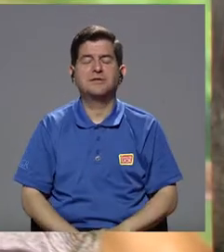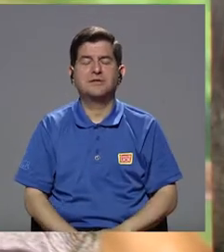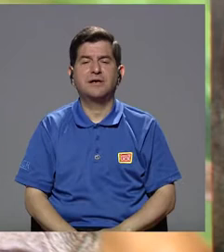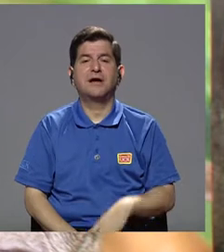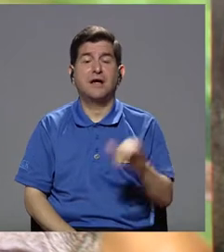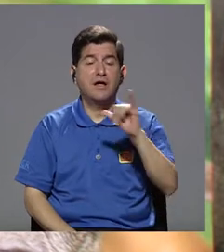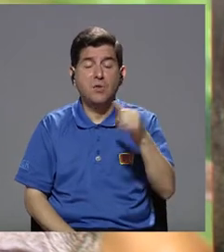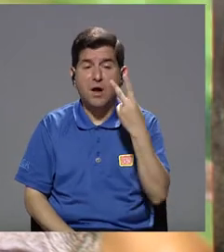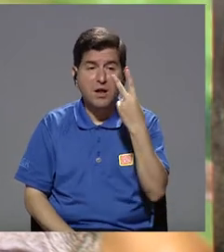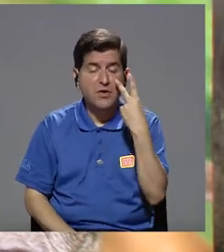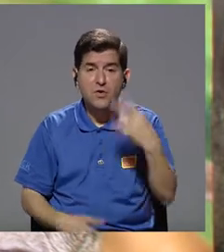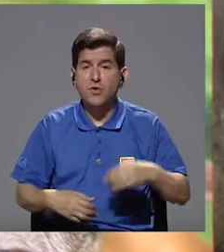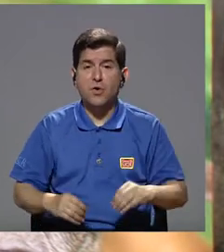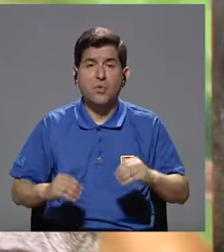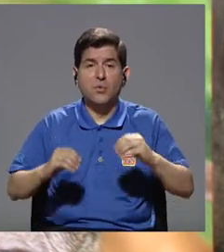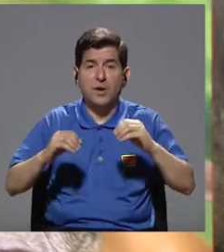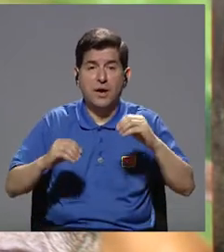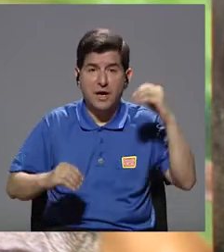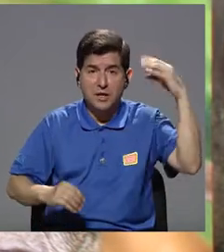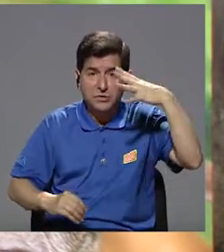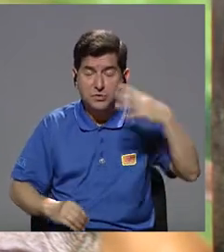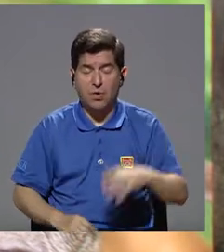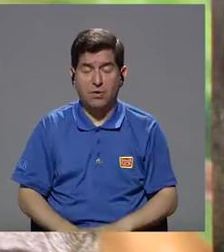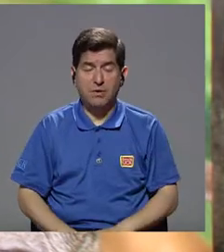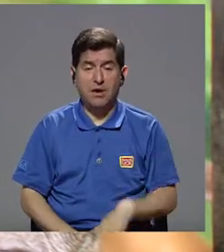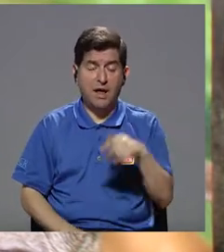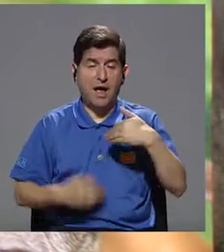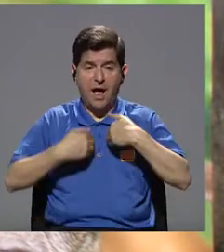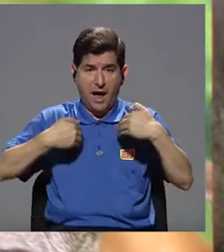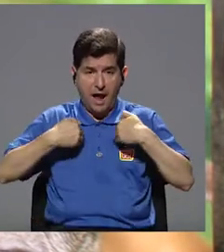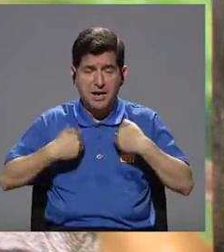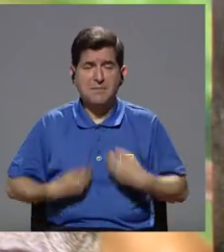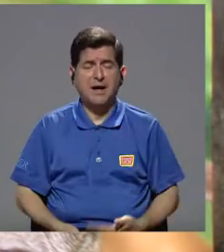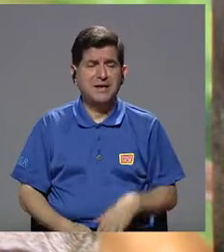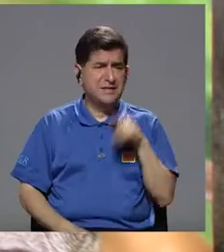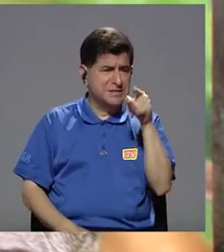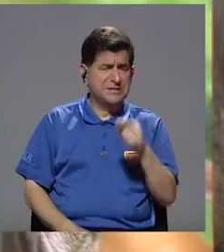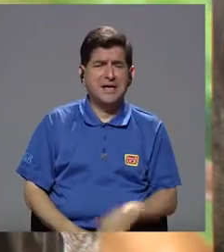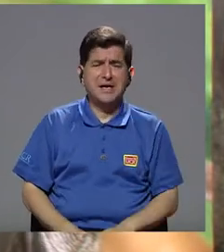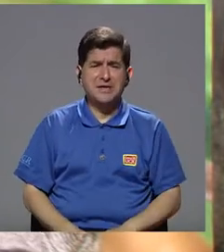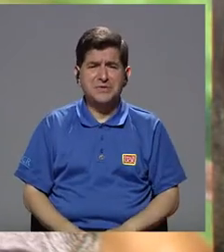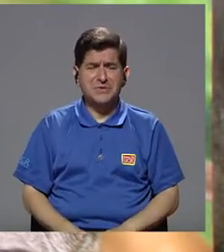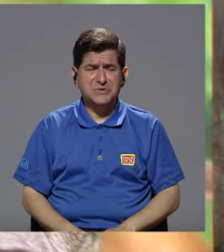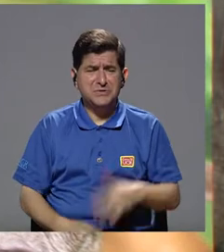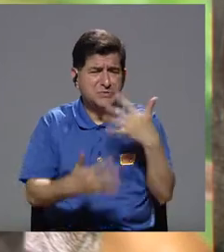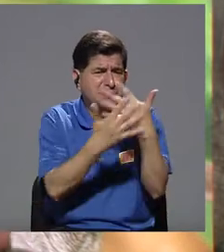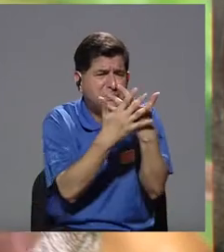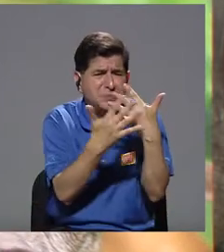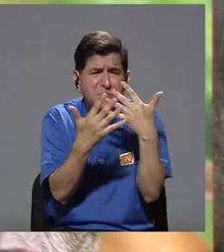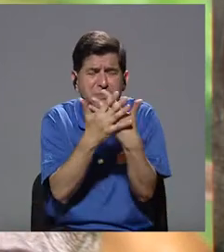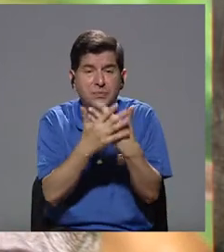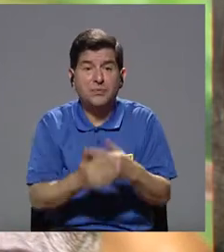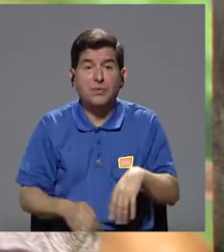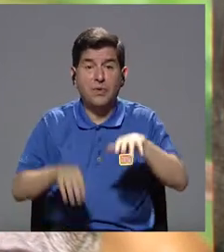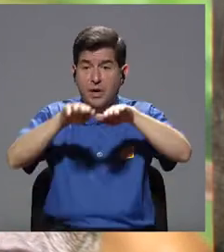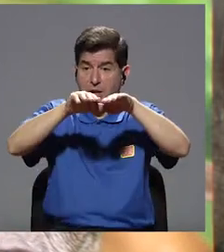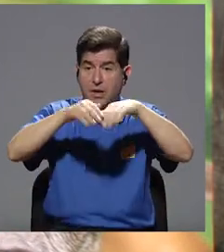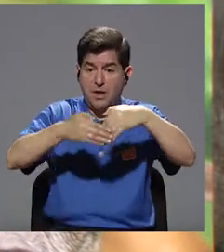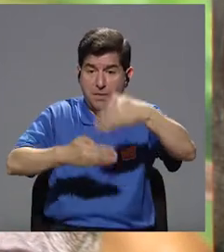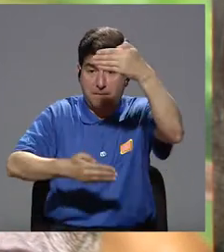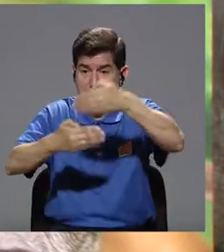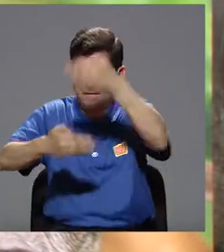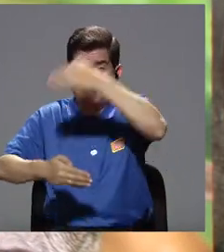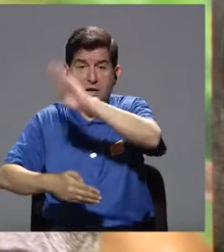no sale a ver el sol, hemos tenido casos tan fuertes de animales que pasan enjaulados, en jaulas empotradas en la pared,